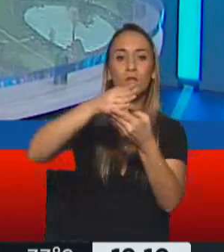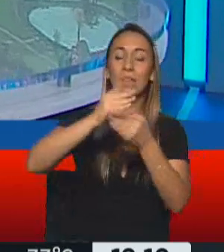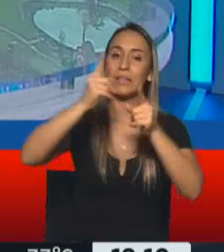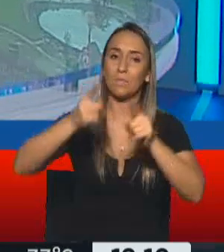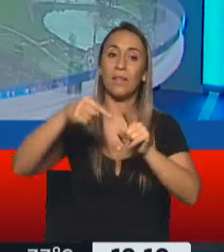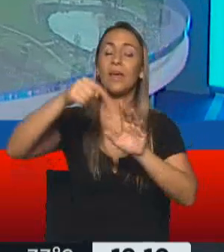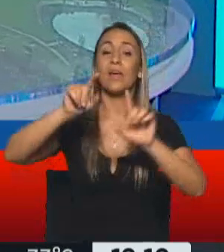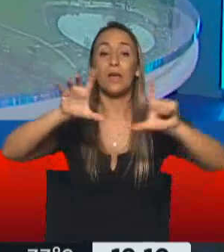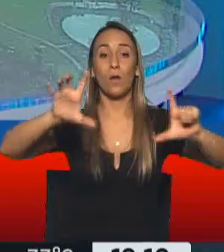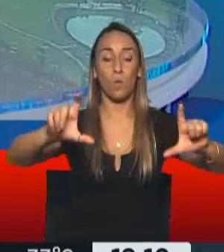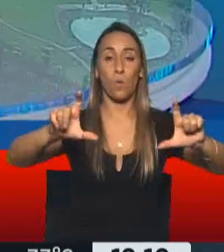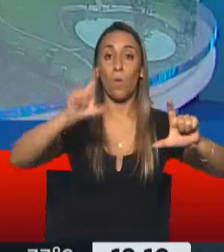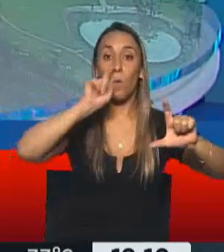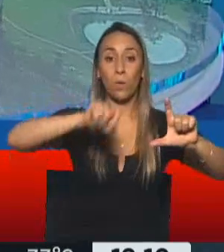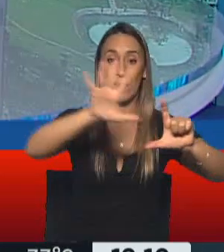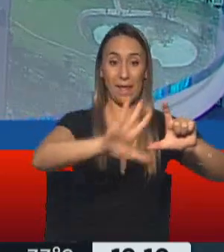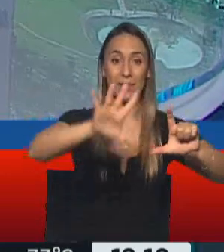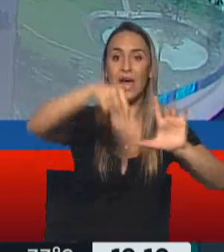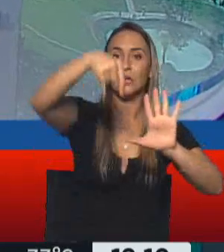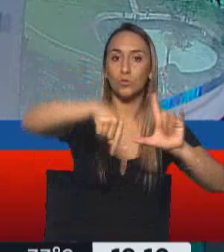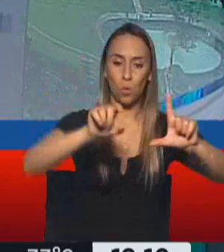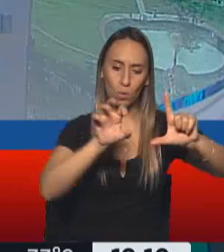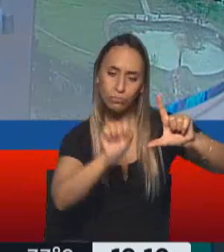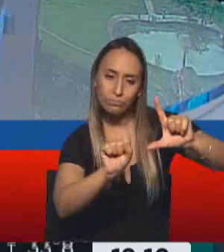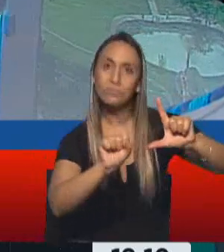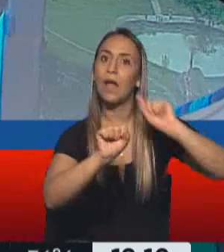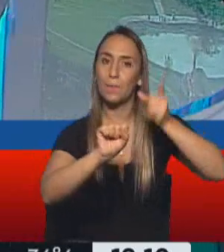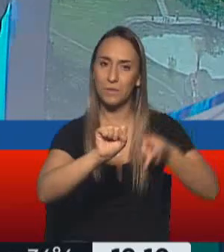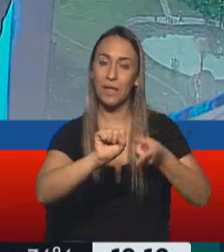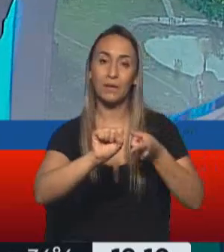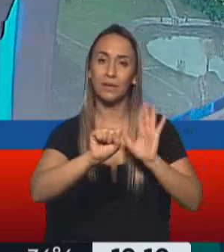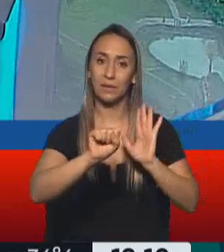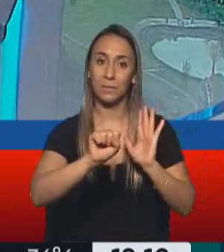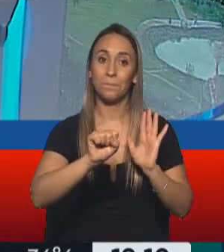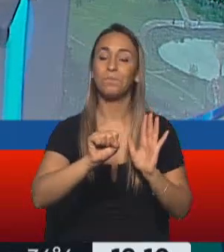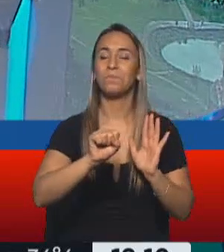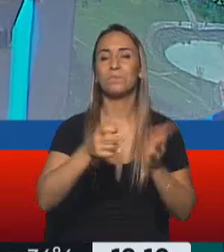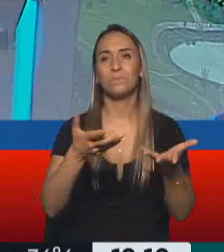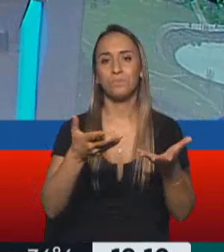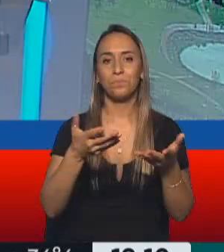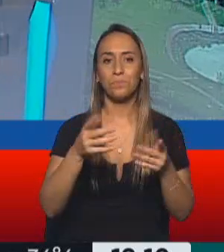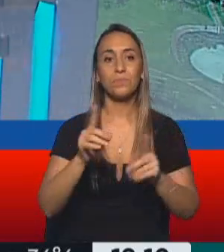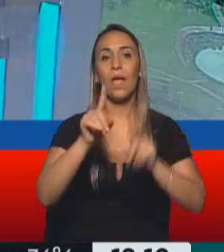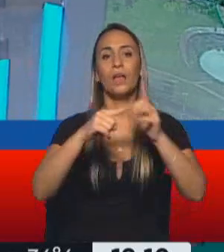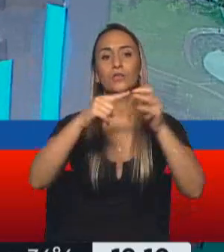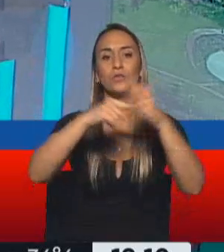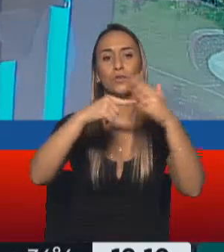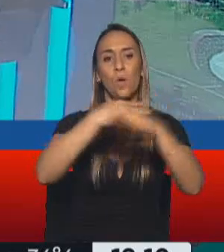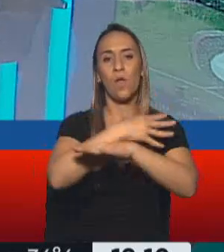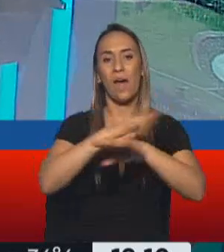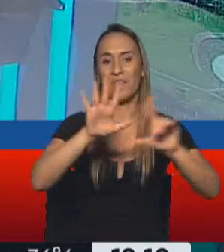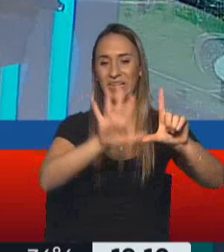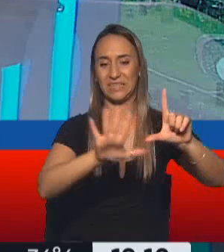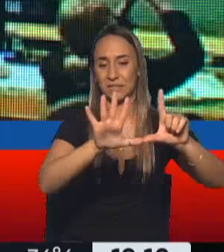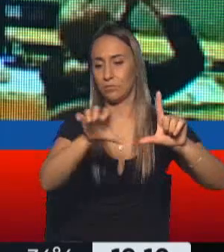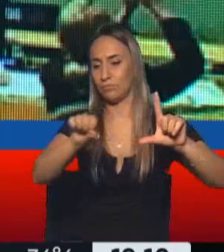sureña, entre otras que está, digamos, ya en las afueras de algunas ciudades y que posiblemente